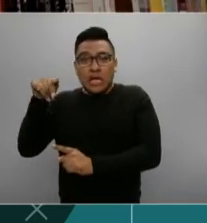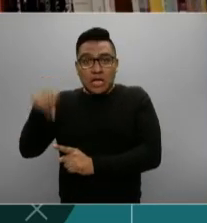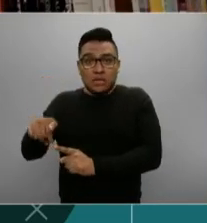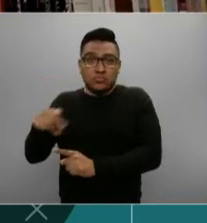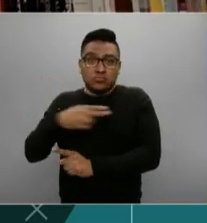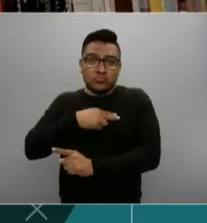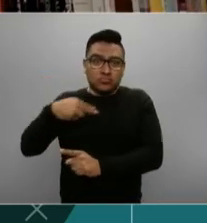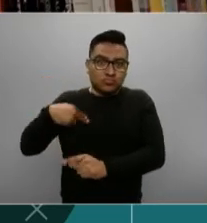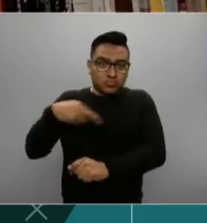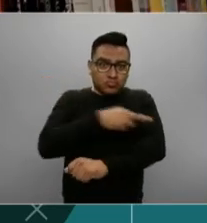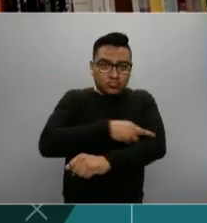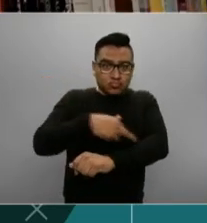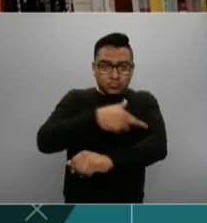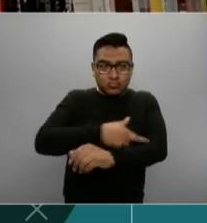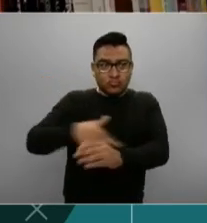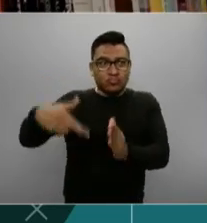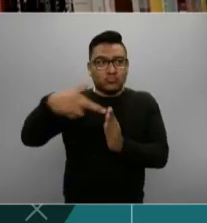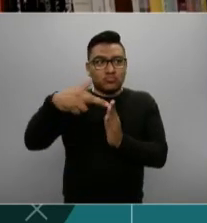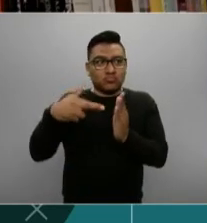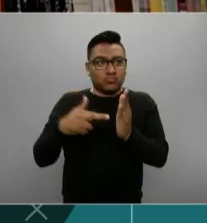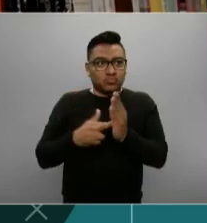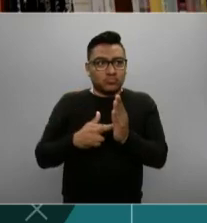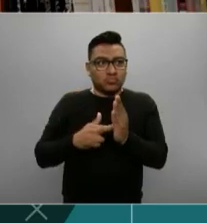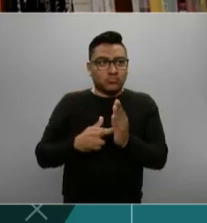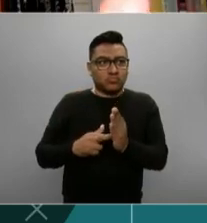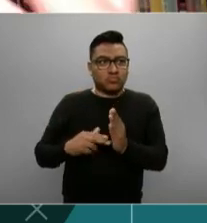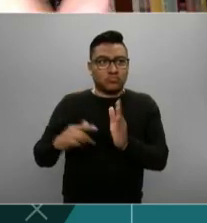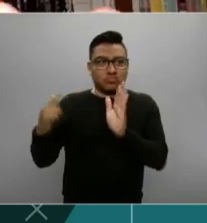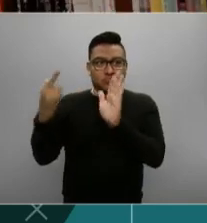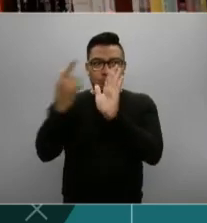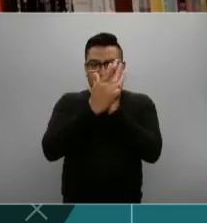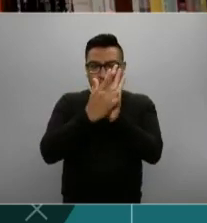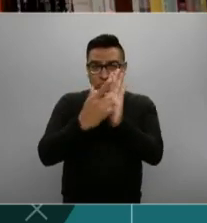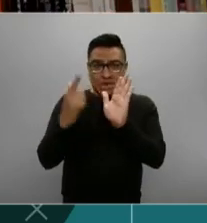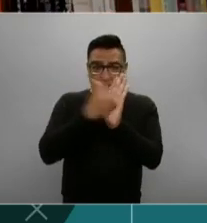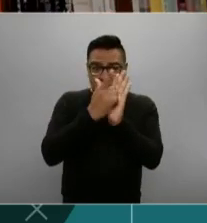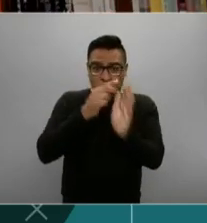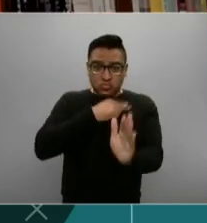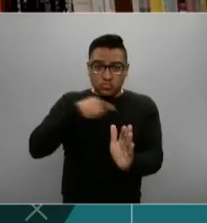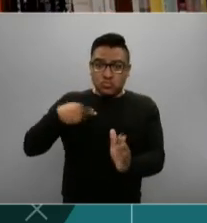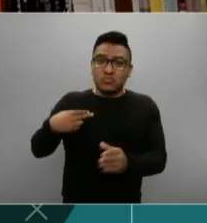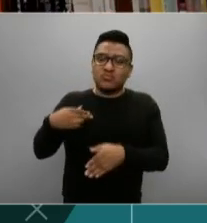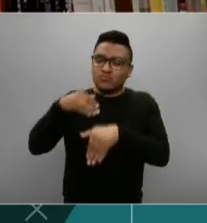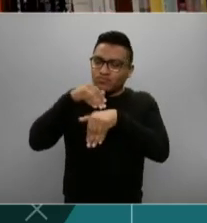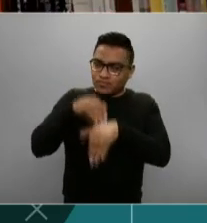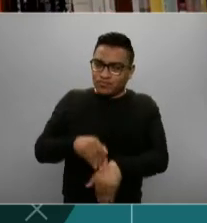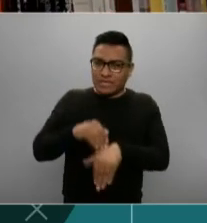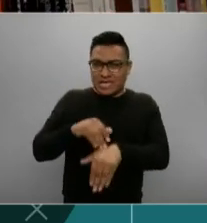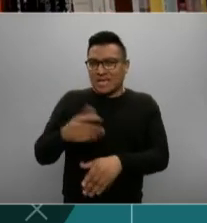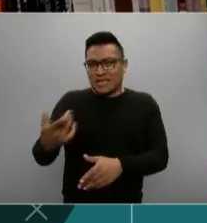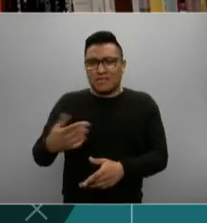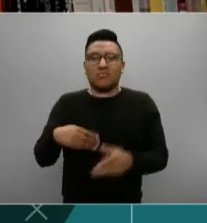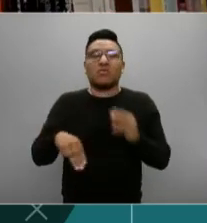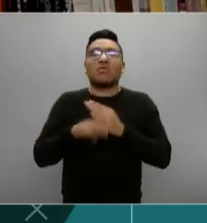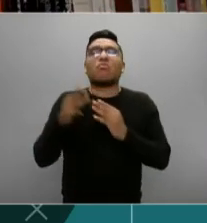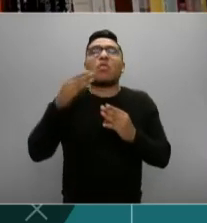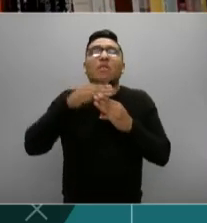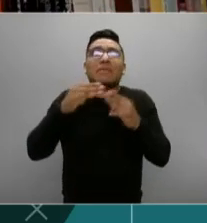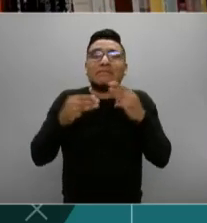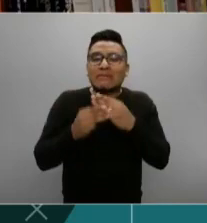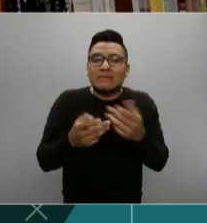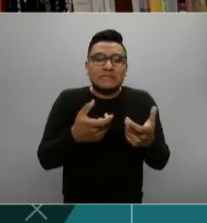esto que fue lo que planteó el presidente, el acaparamiento, la especulación, el